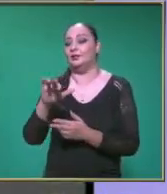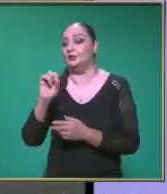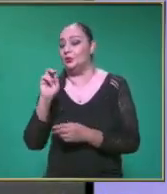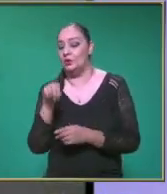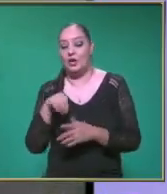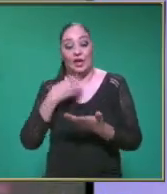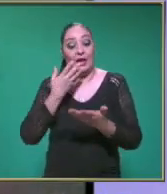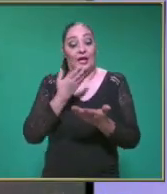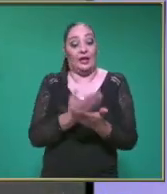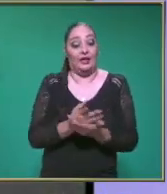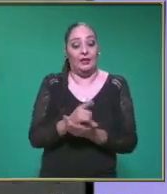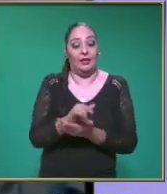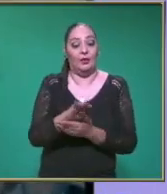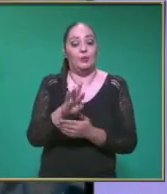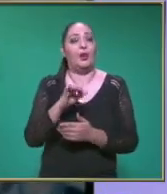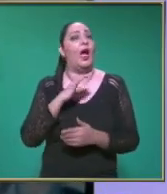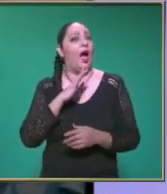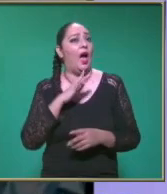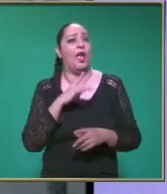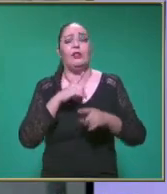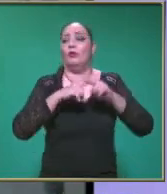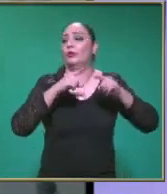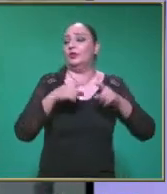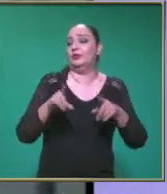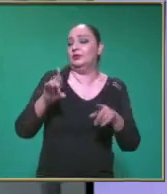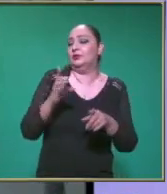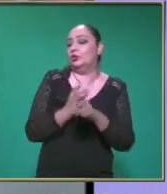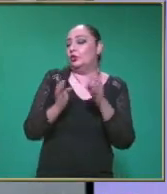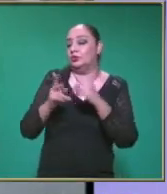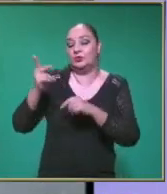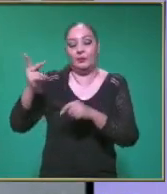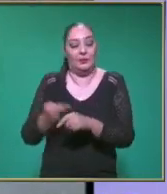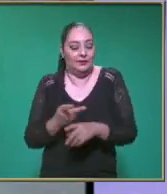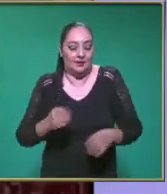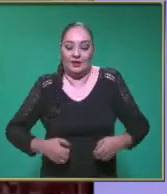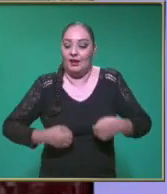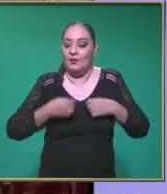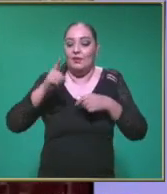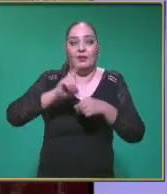libre Están presentes En situaciones De nuestra vida Cotidiana